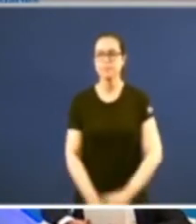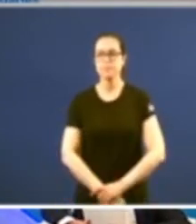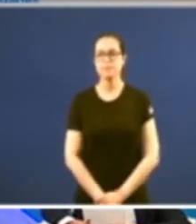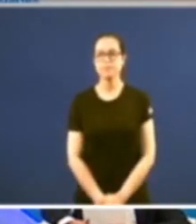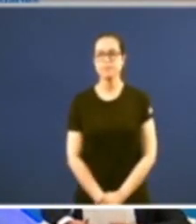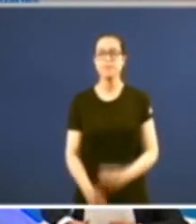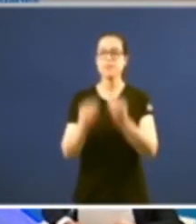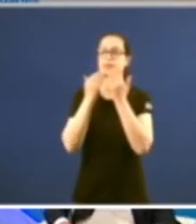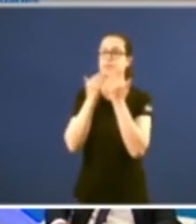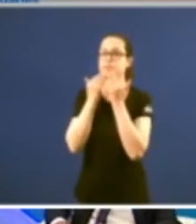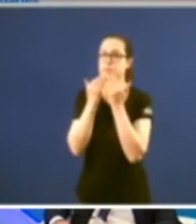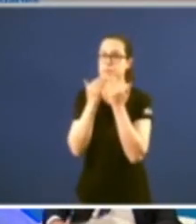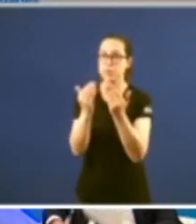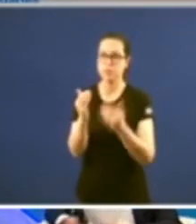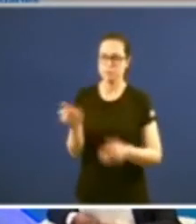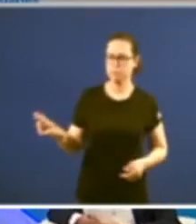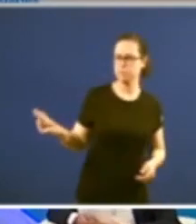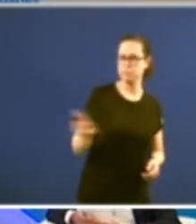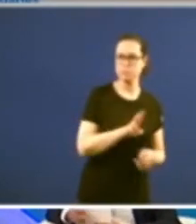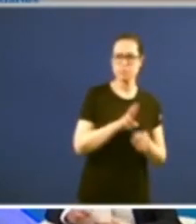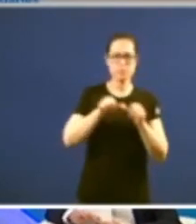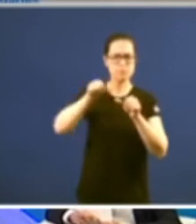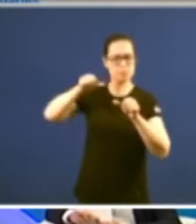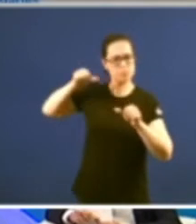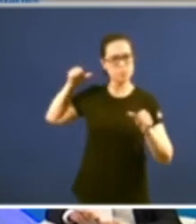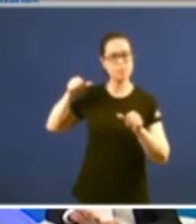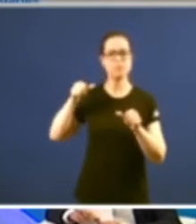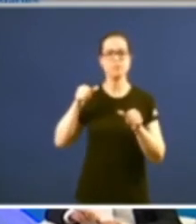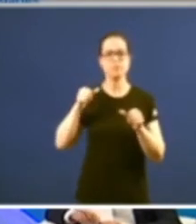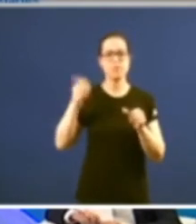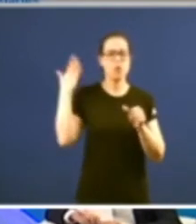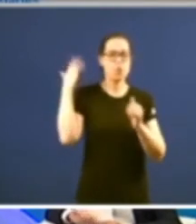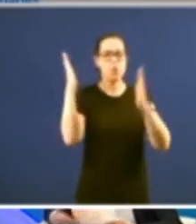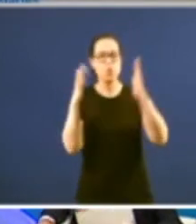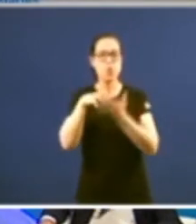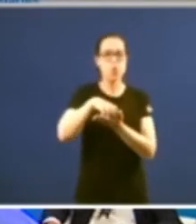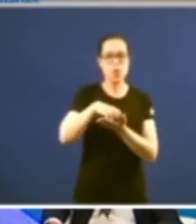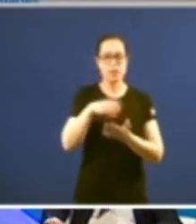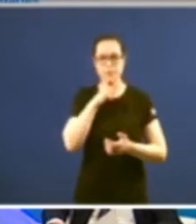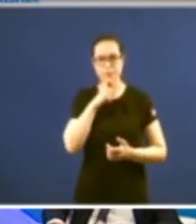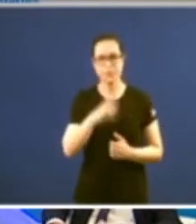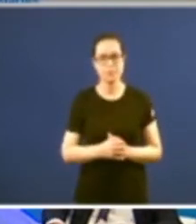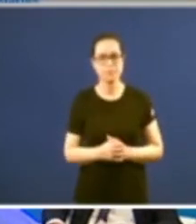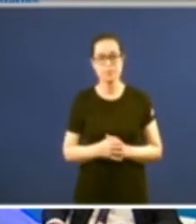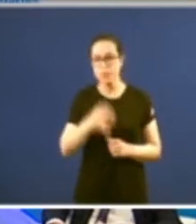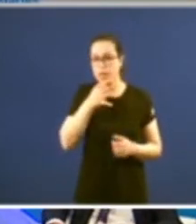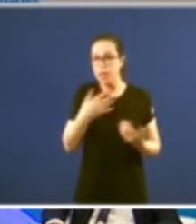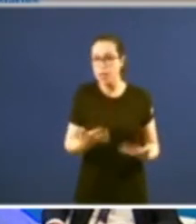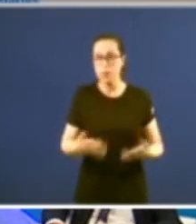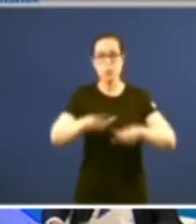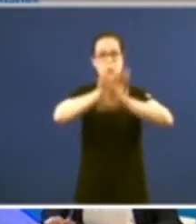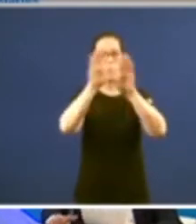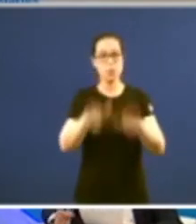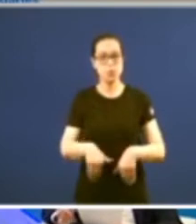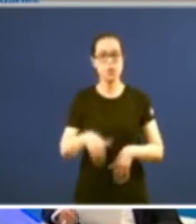moitas gracias polo repaso dos logos lemas e das preguntas que había naquela redacción agora o colofón corresponde a